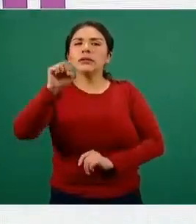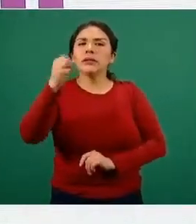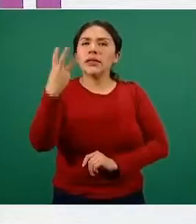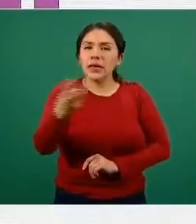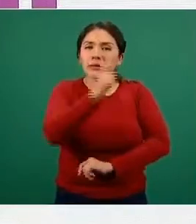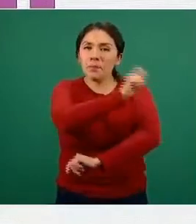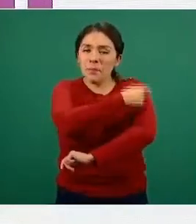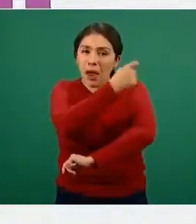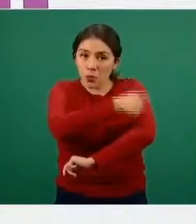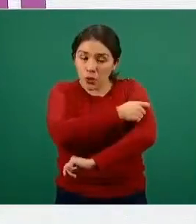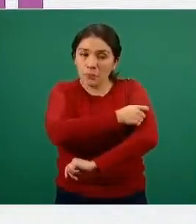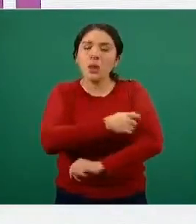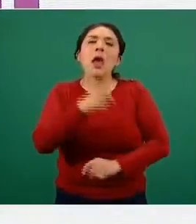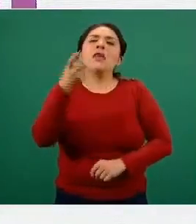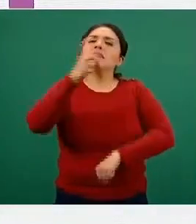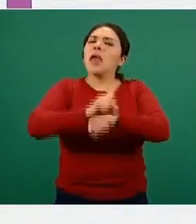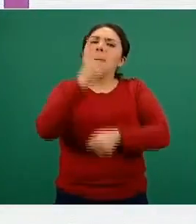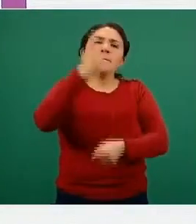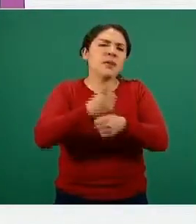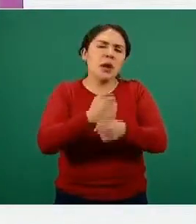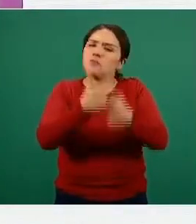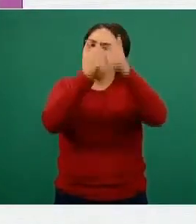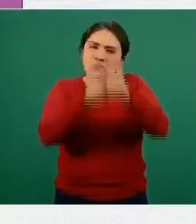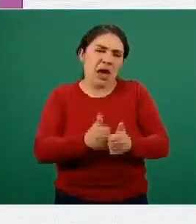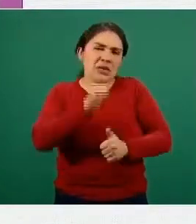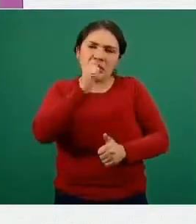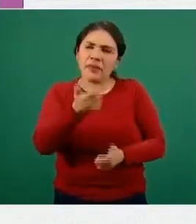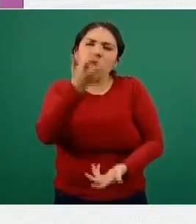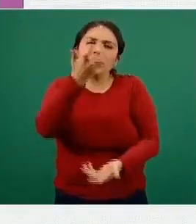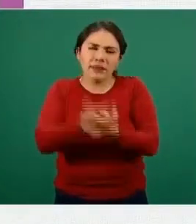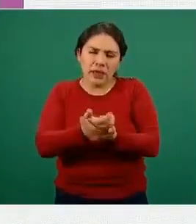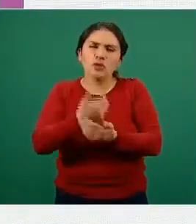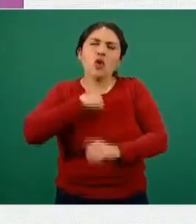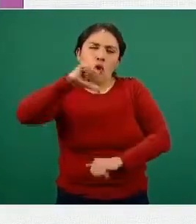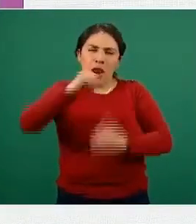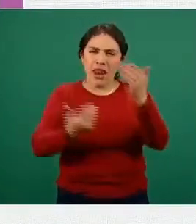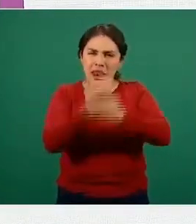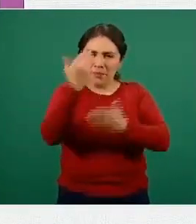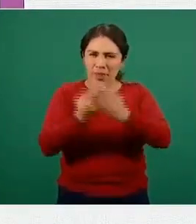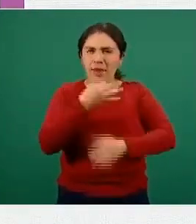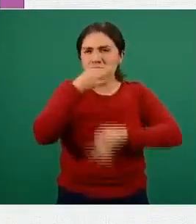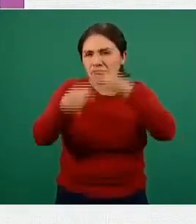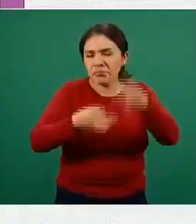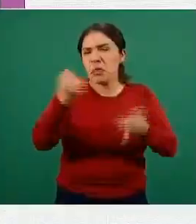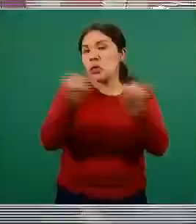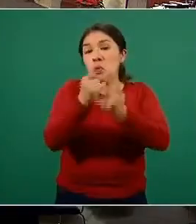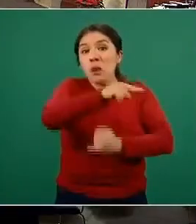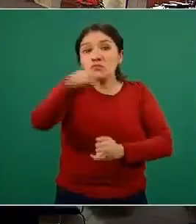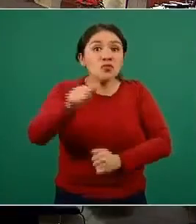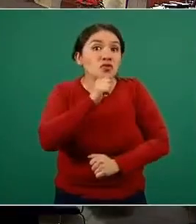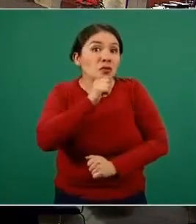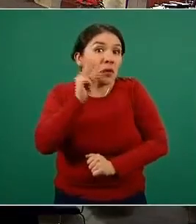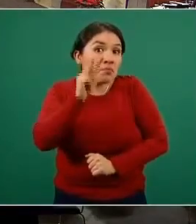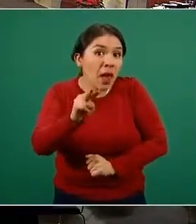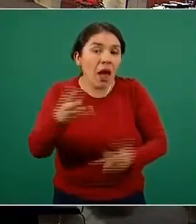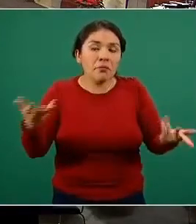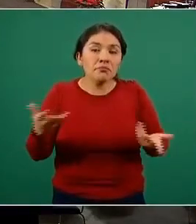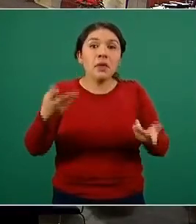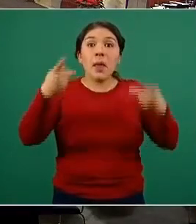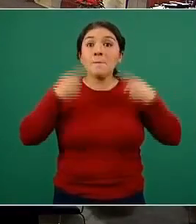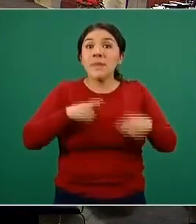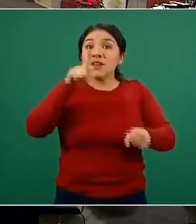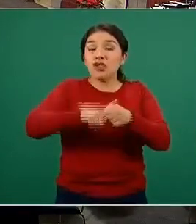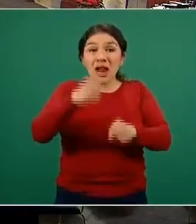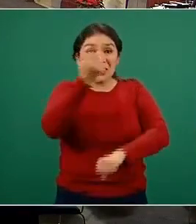y tres. Pausa el día primero, comentaba esta mañana, lo comento aquí para ustedes en caso que no lo hayan escuchado. El